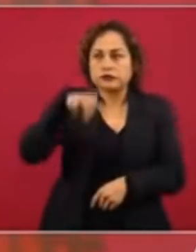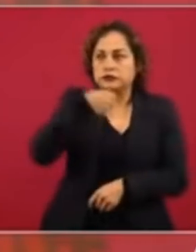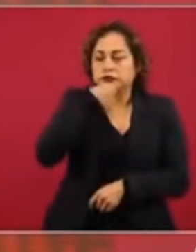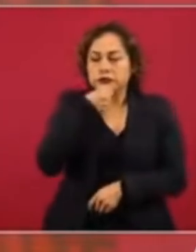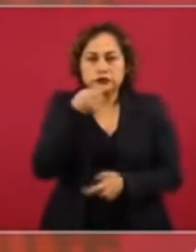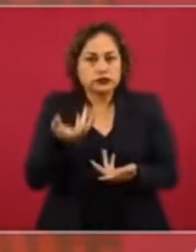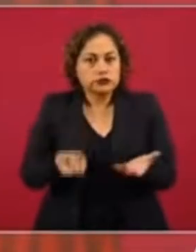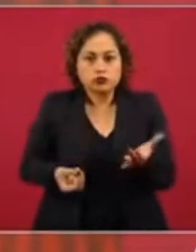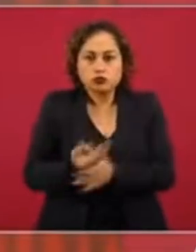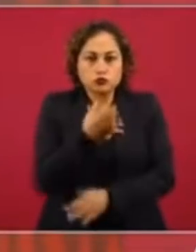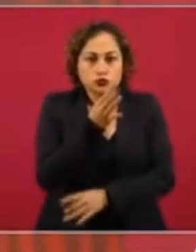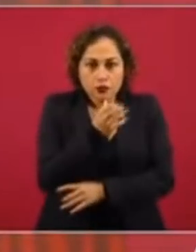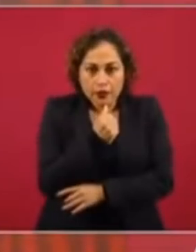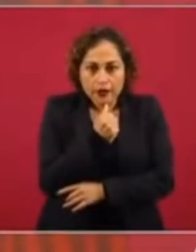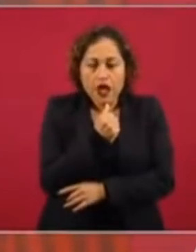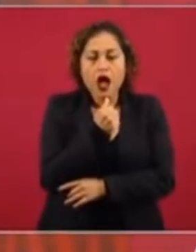va a ir a su casa.